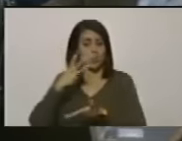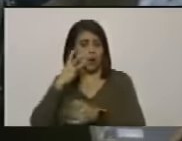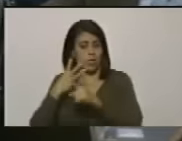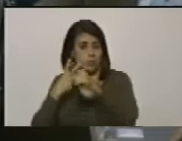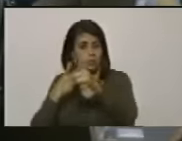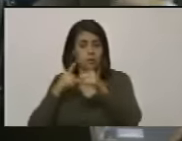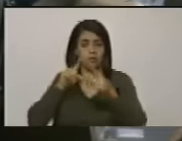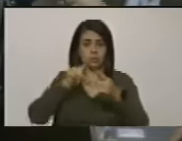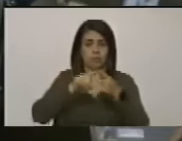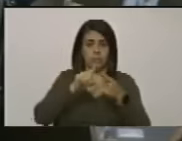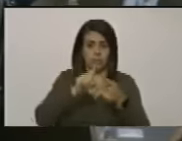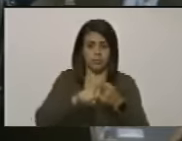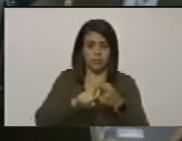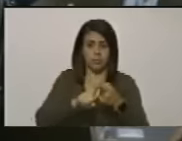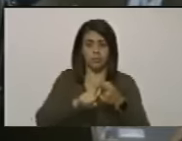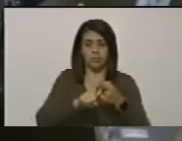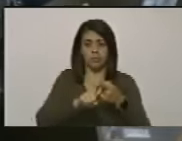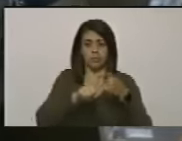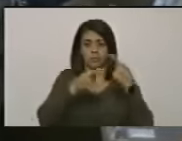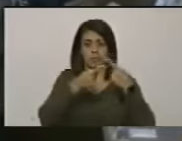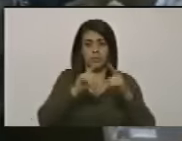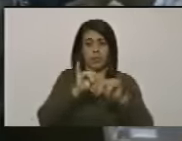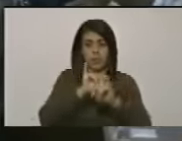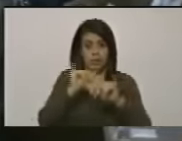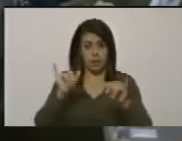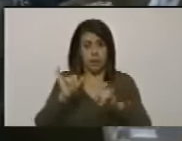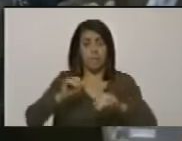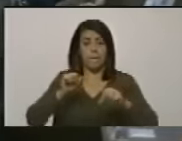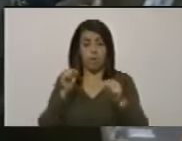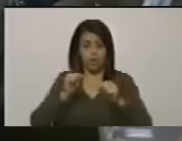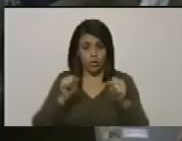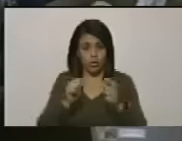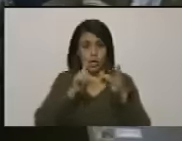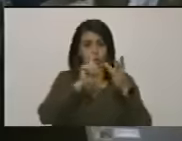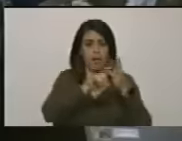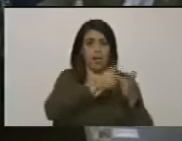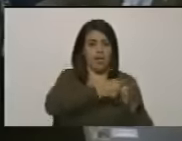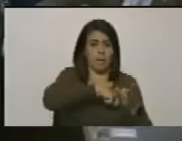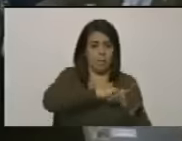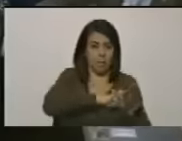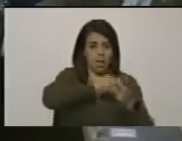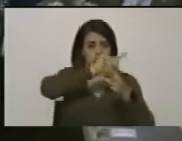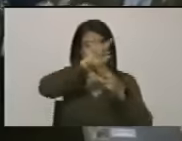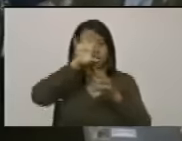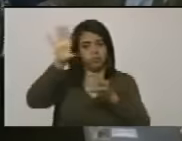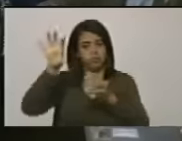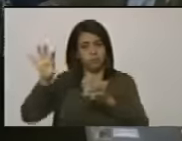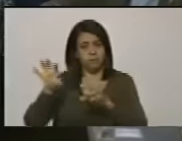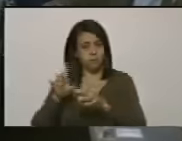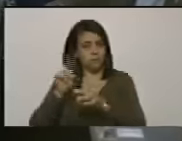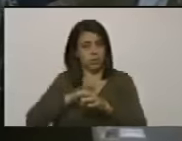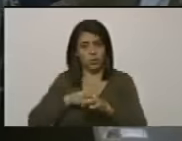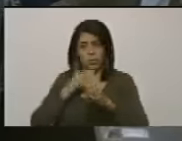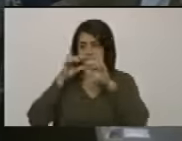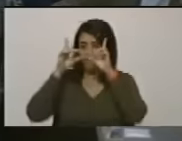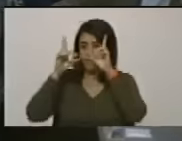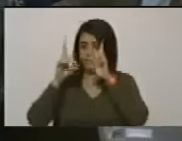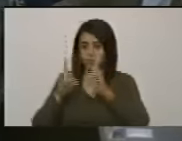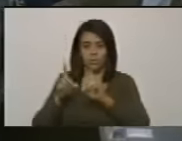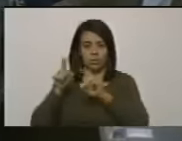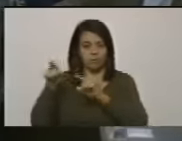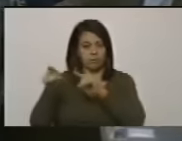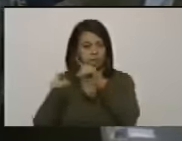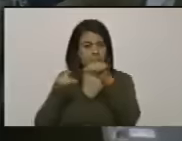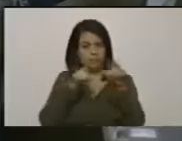estuvieron en Bogotá voy terminando estuvieron en Bogotá estuvieron en Madrid y no pueden tomar ninguna decisión